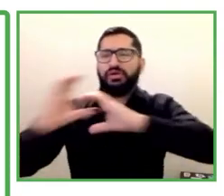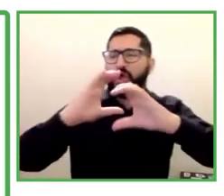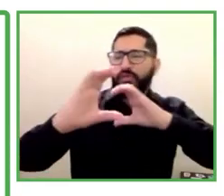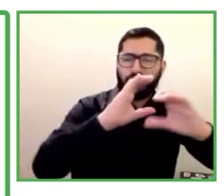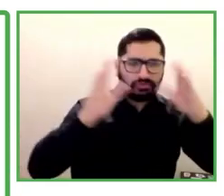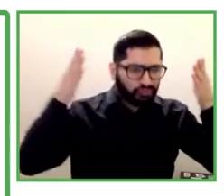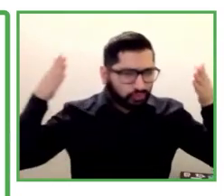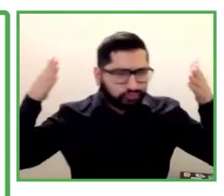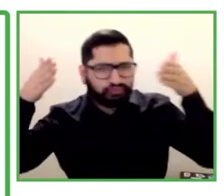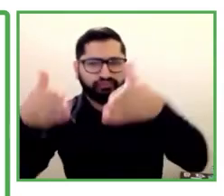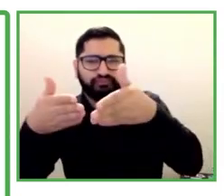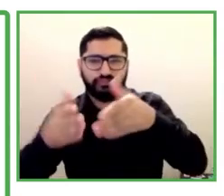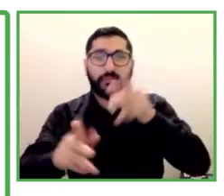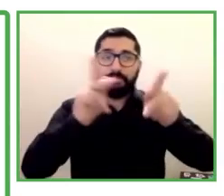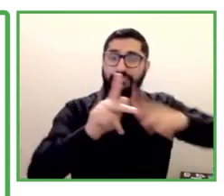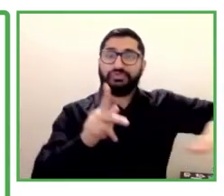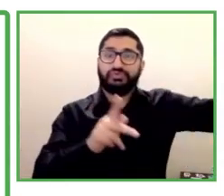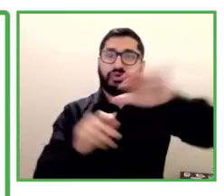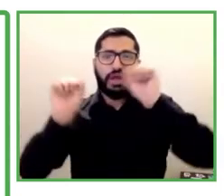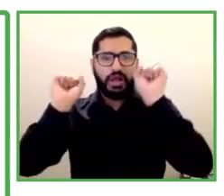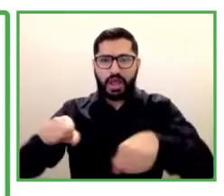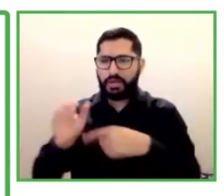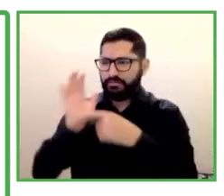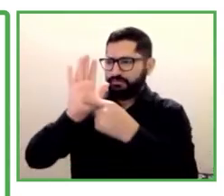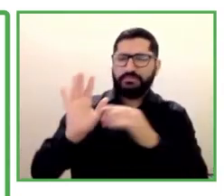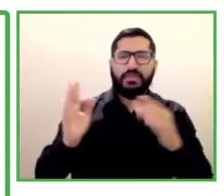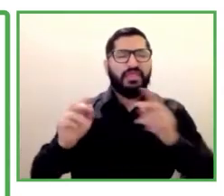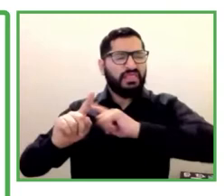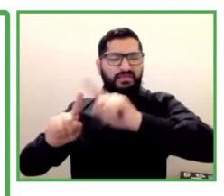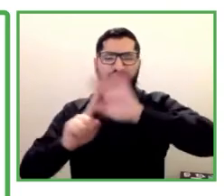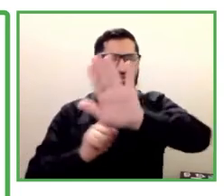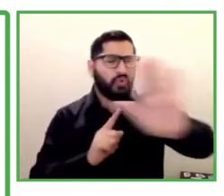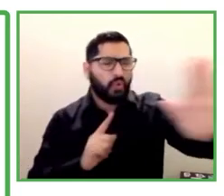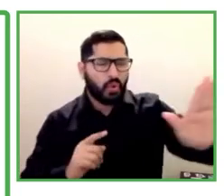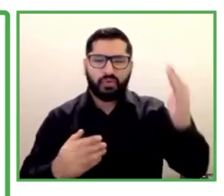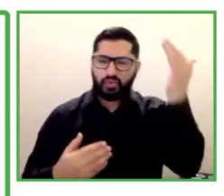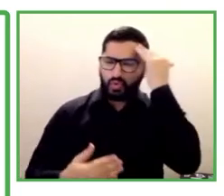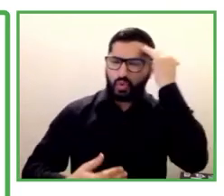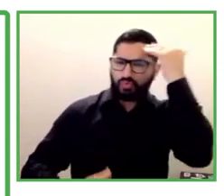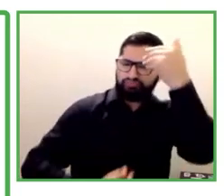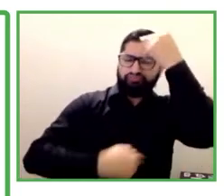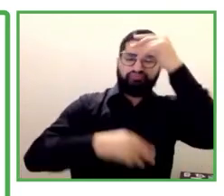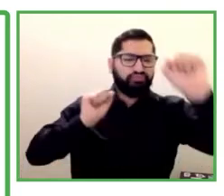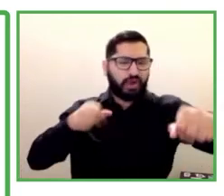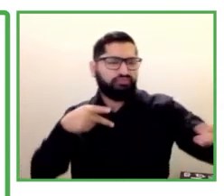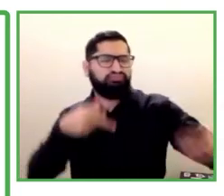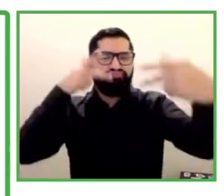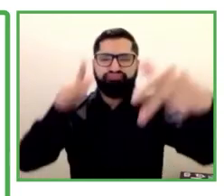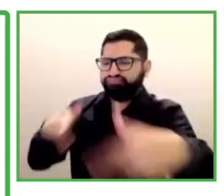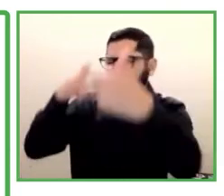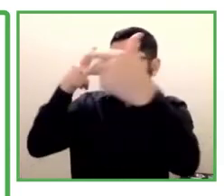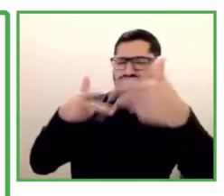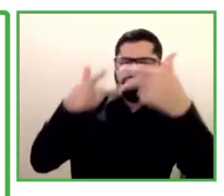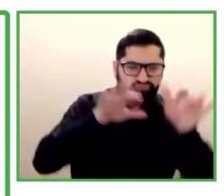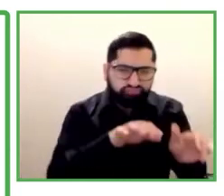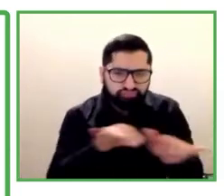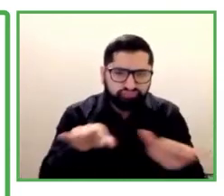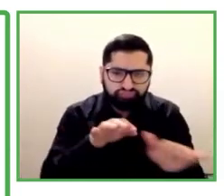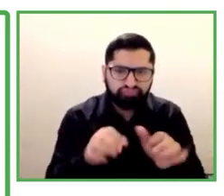de trabajo remoto a los estudiantes y educarles los matices tan finos de trabajar desde el hogar,